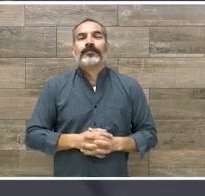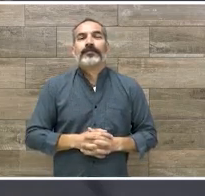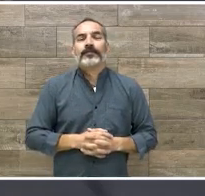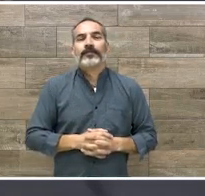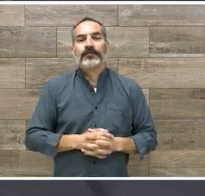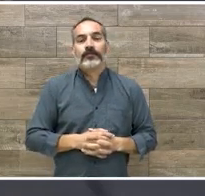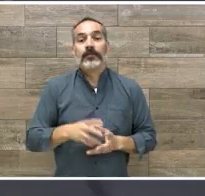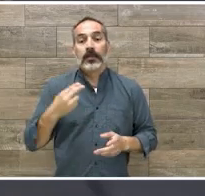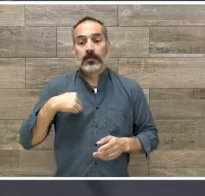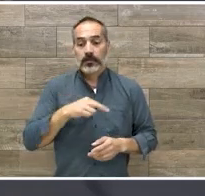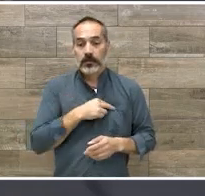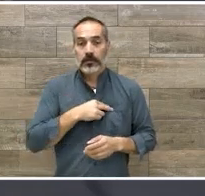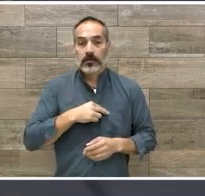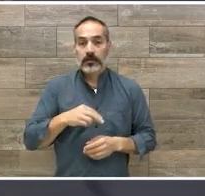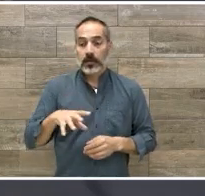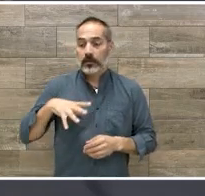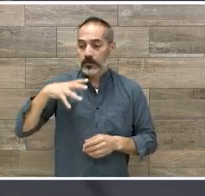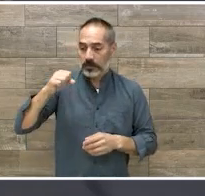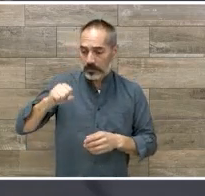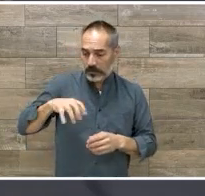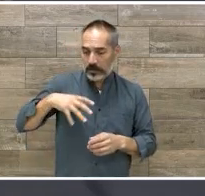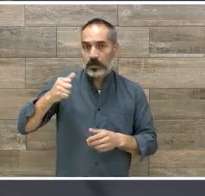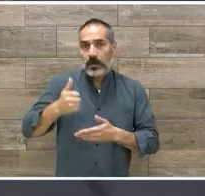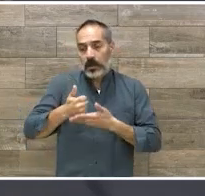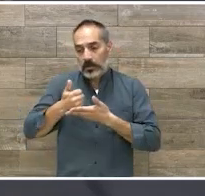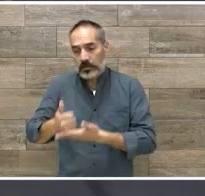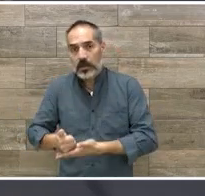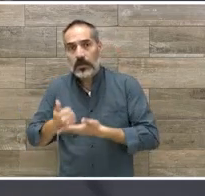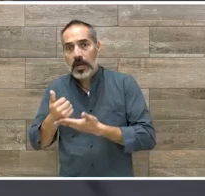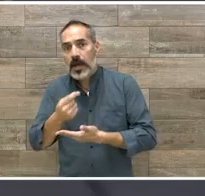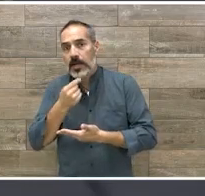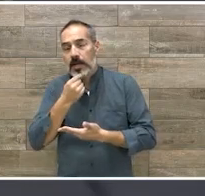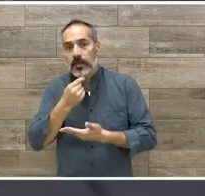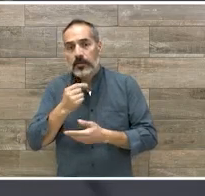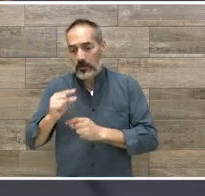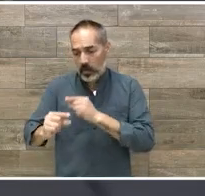que los niños poco a poco tendrían que estar desarrollando.